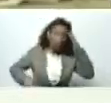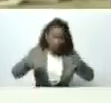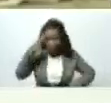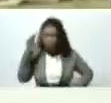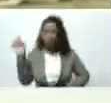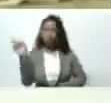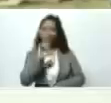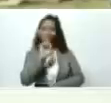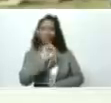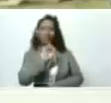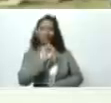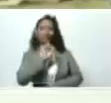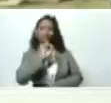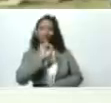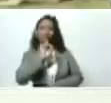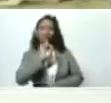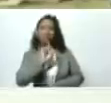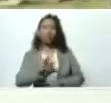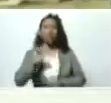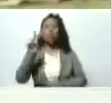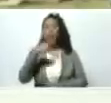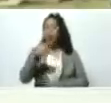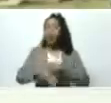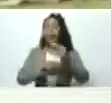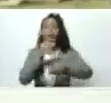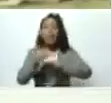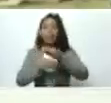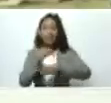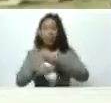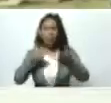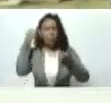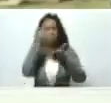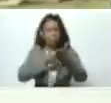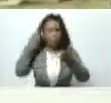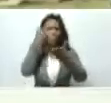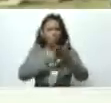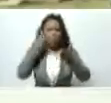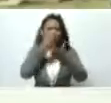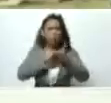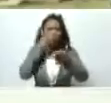quedamos en el ayayay sino lo que hacemos es bregar luchar luchar